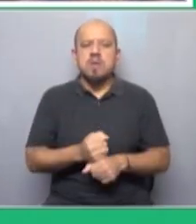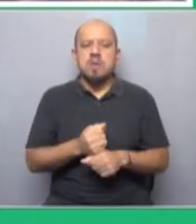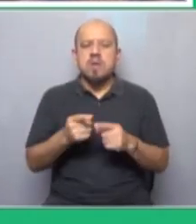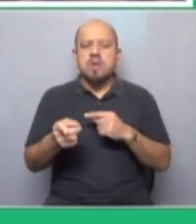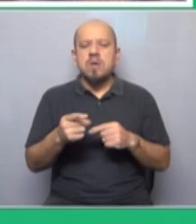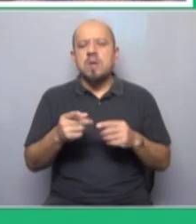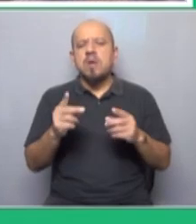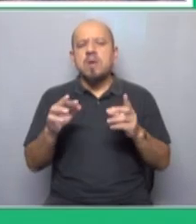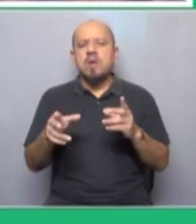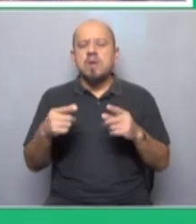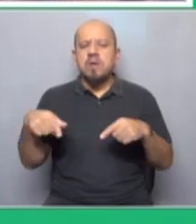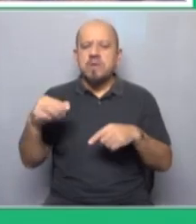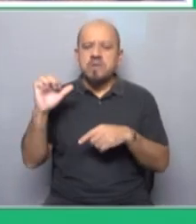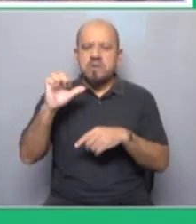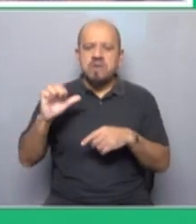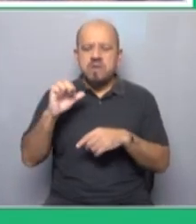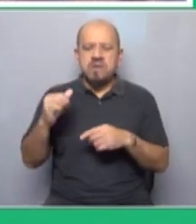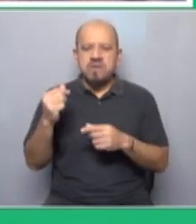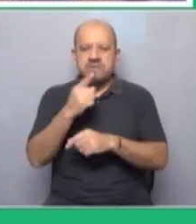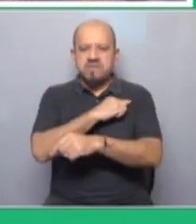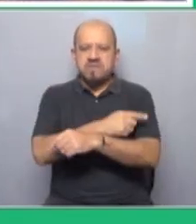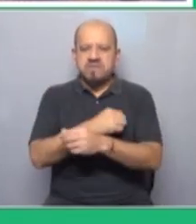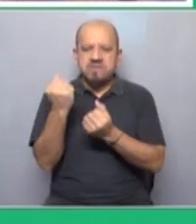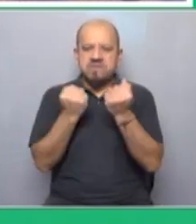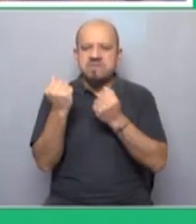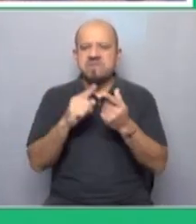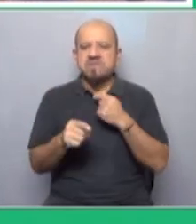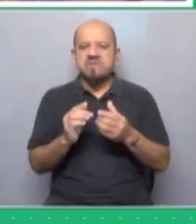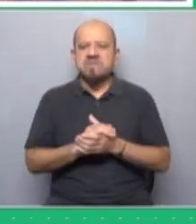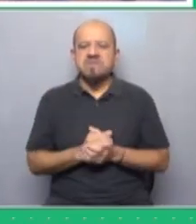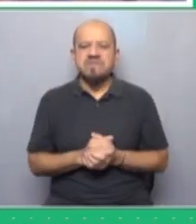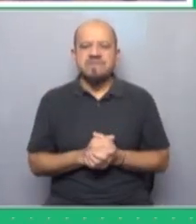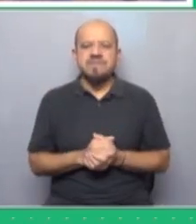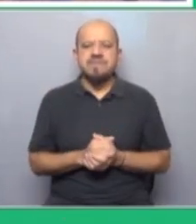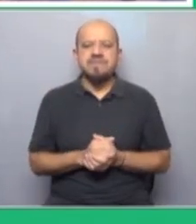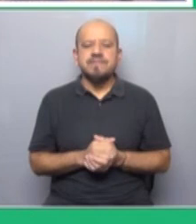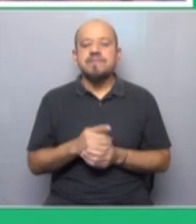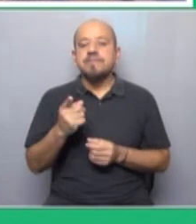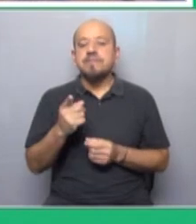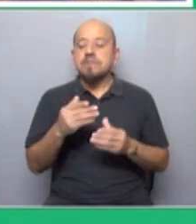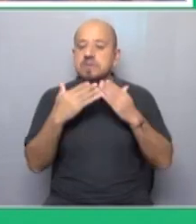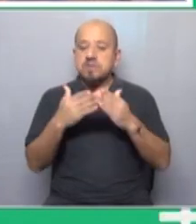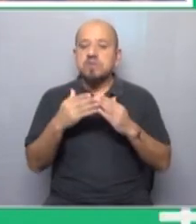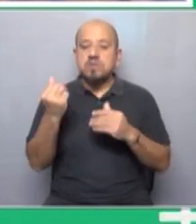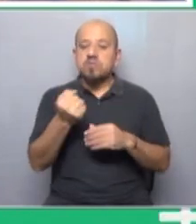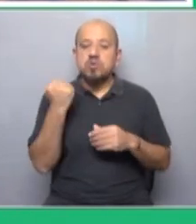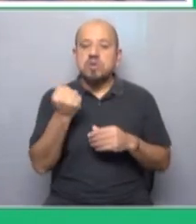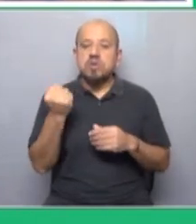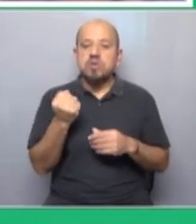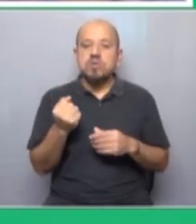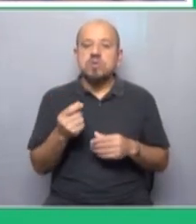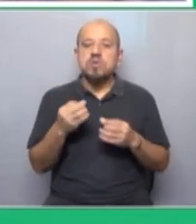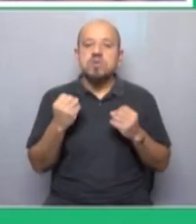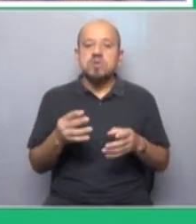parte del poder económico o dentro del poder económico? Claro. Mira, esa pregunta es muy importante. Y muy importante frente